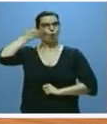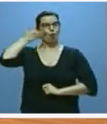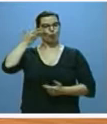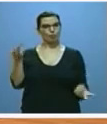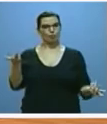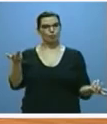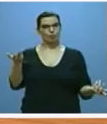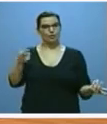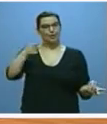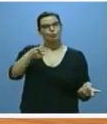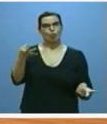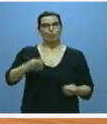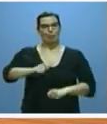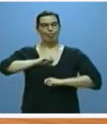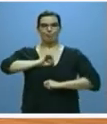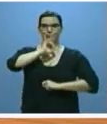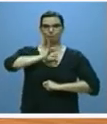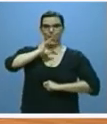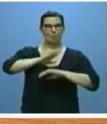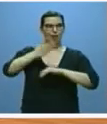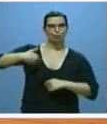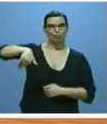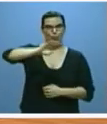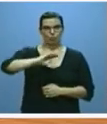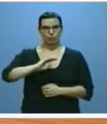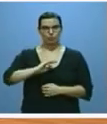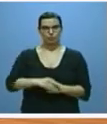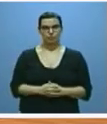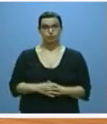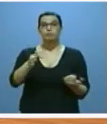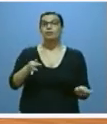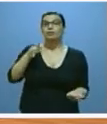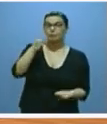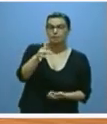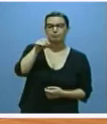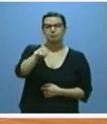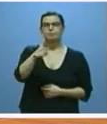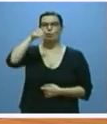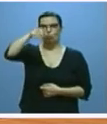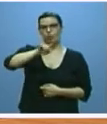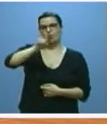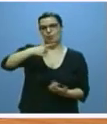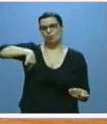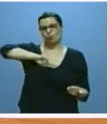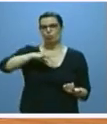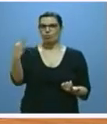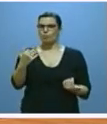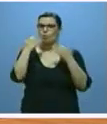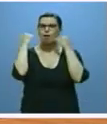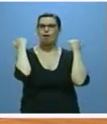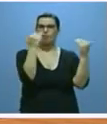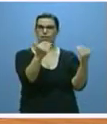Creo que es algo que nos debe satisfacer a todos y sobre todo creo que es algo que debemos hoy también aquí agradecer